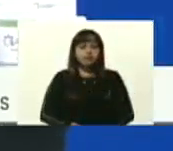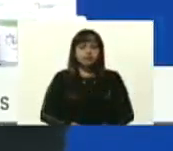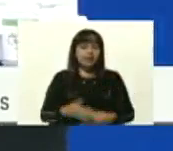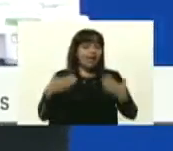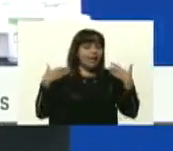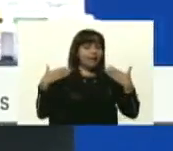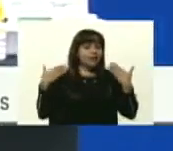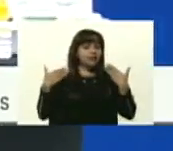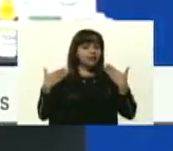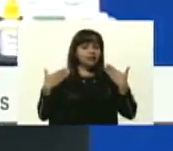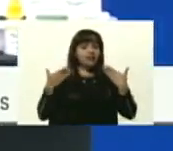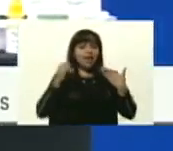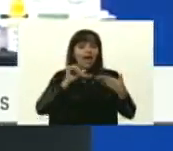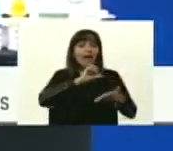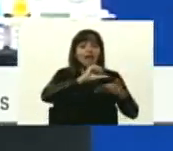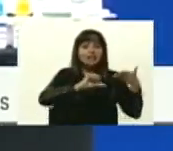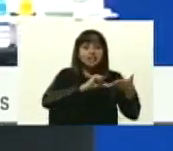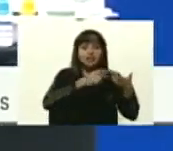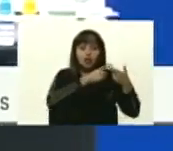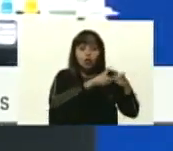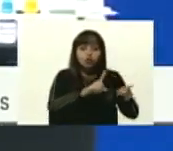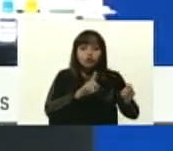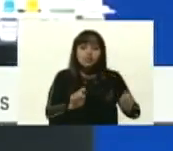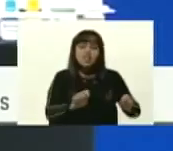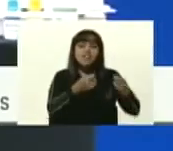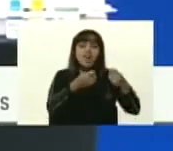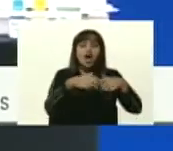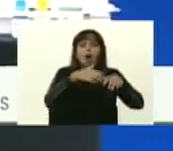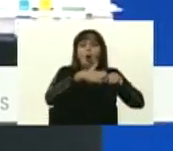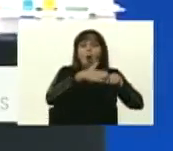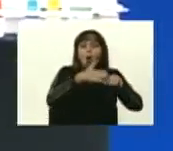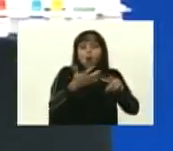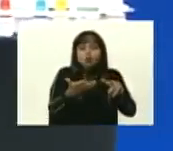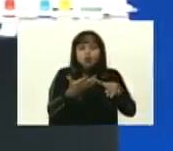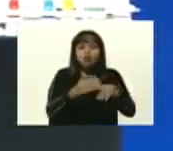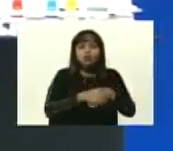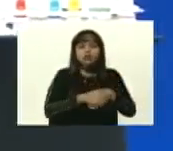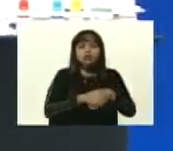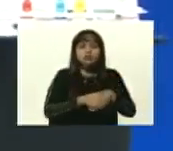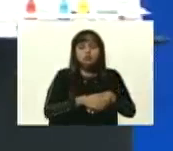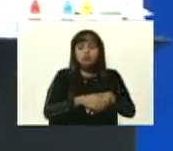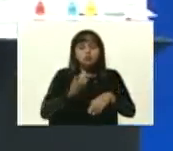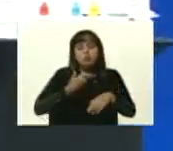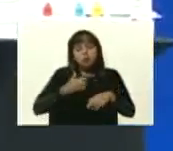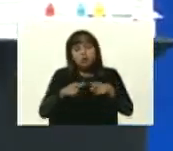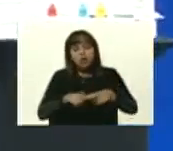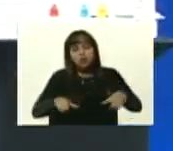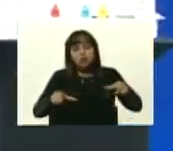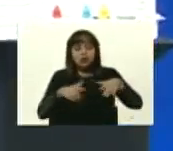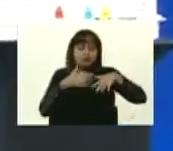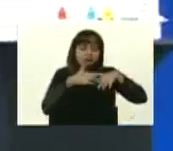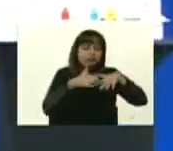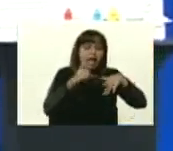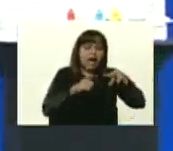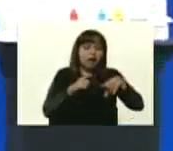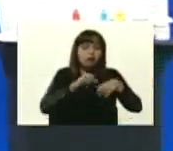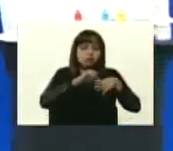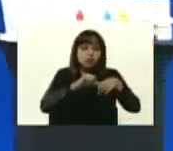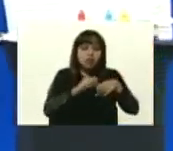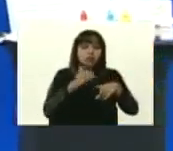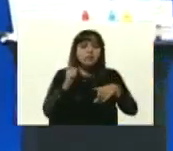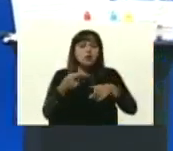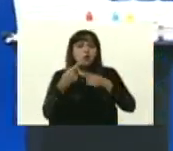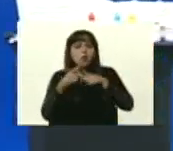Tenemos el aceite ozonizado para curar los hongos, donde lo tenga, curar la psoriasis,